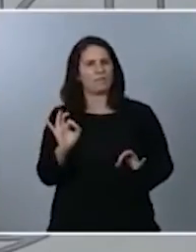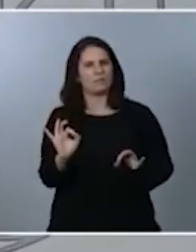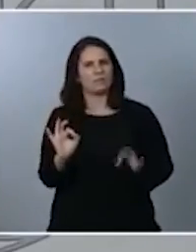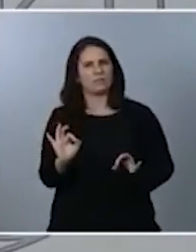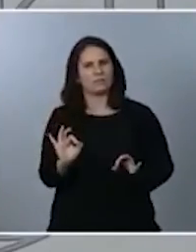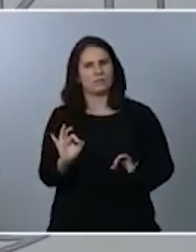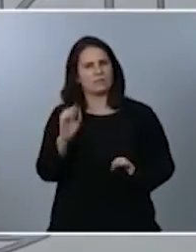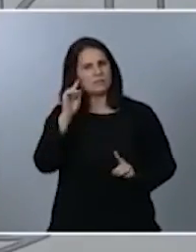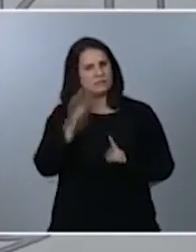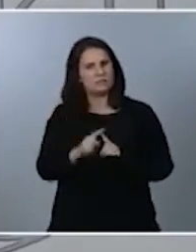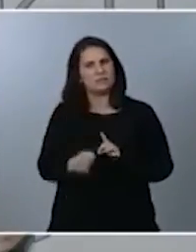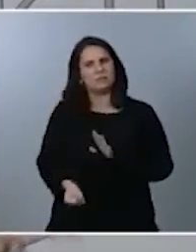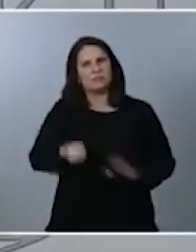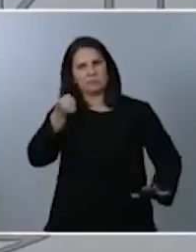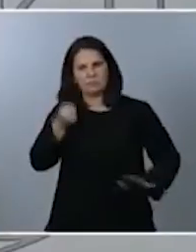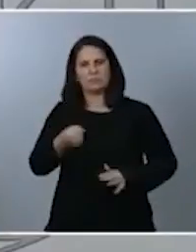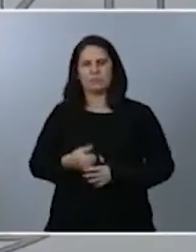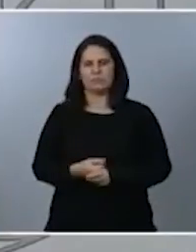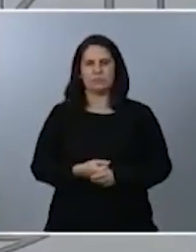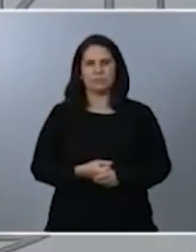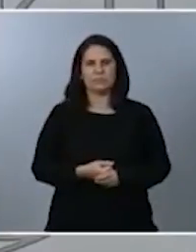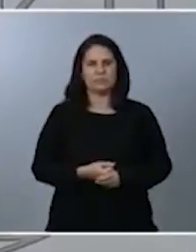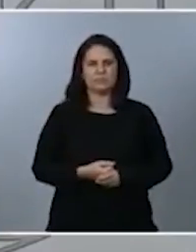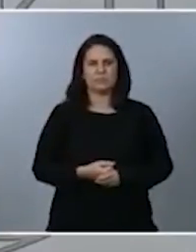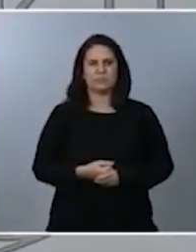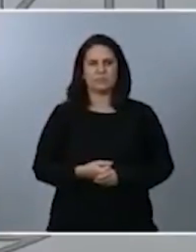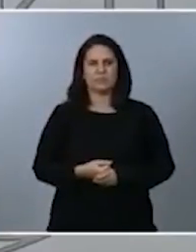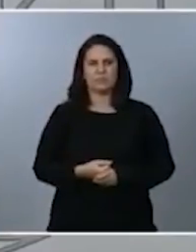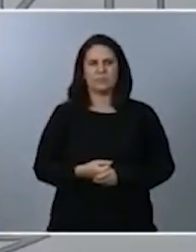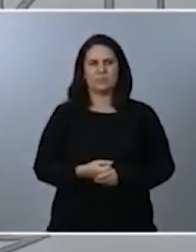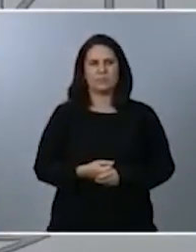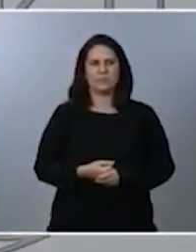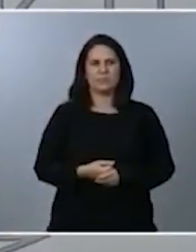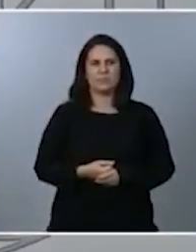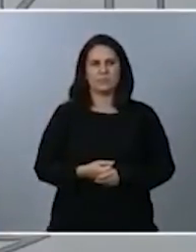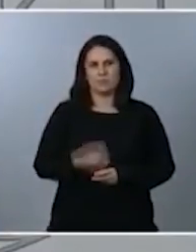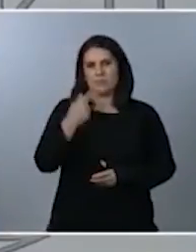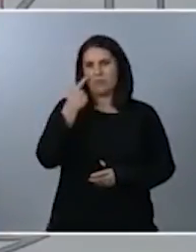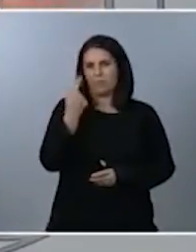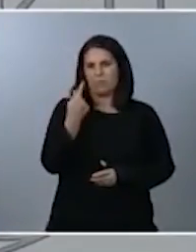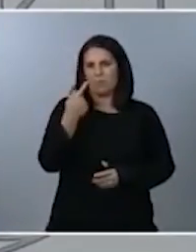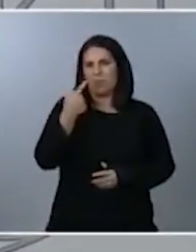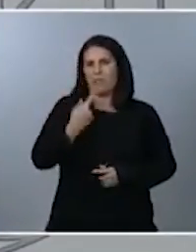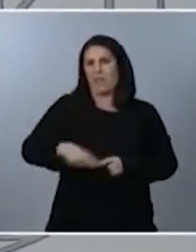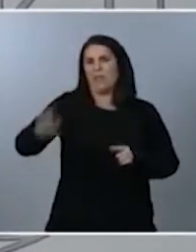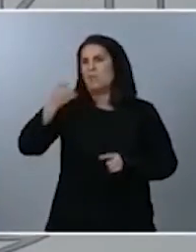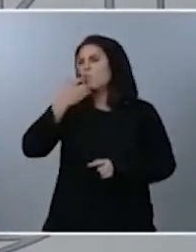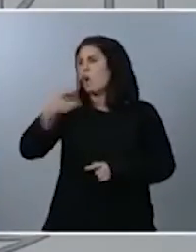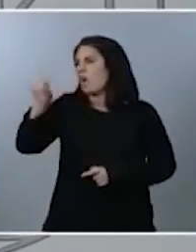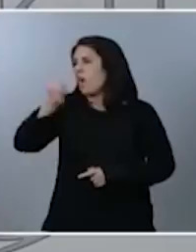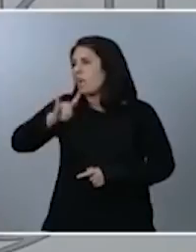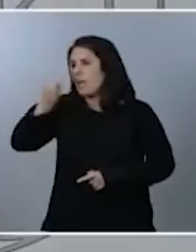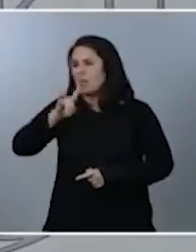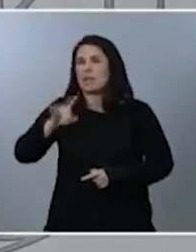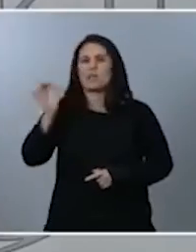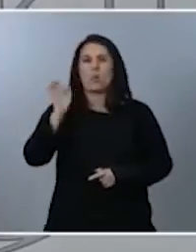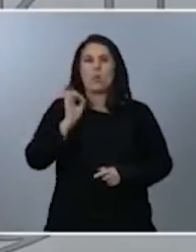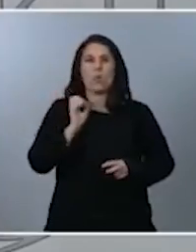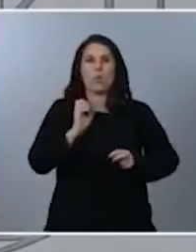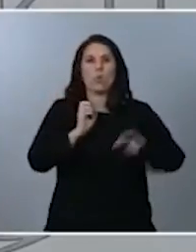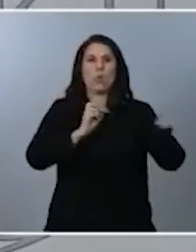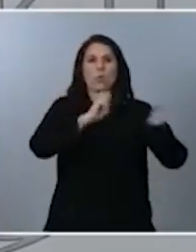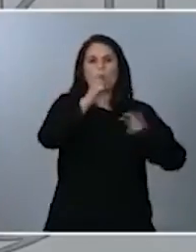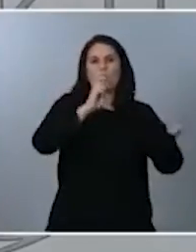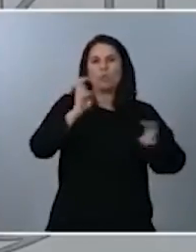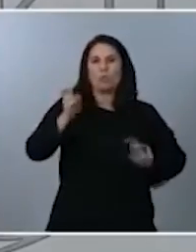la propagación del virus también de ustedes incidencias tan distintas como las que tenemos en canarias a las que tenemos en otras partes del territorio